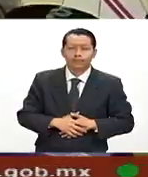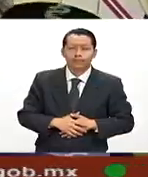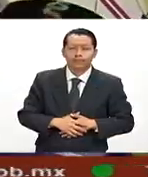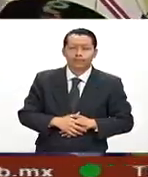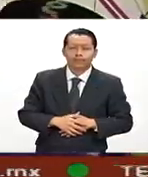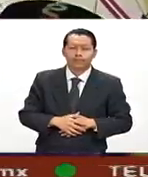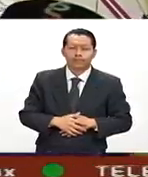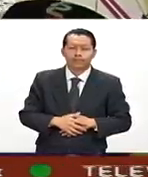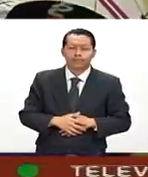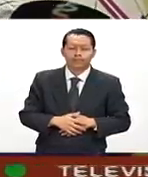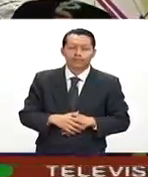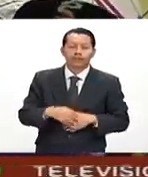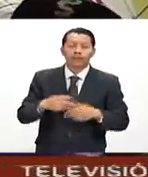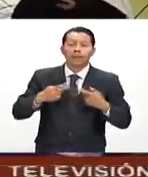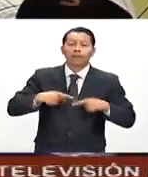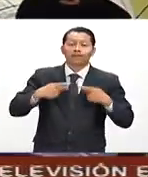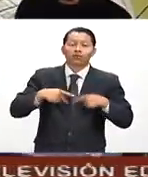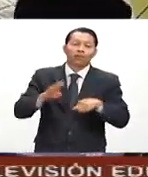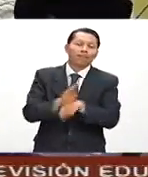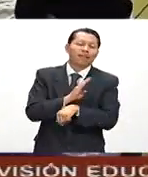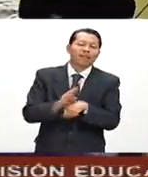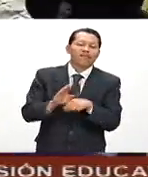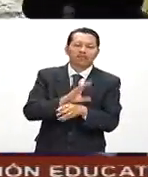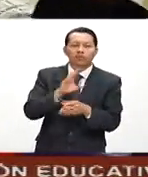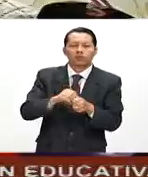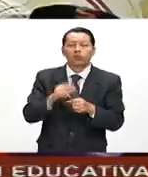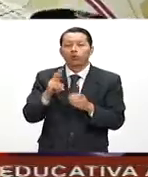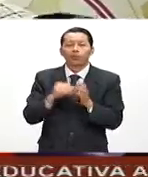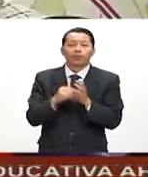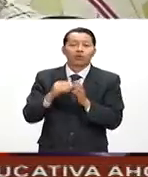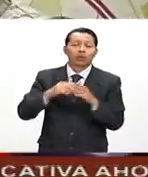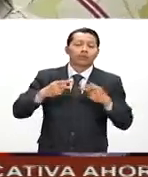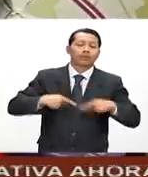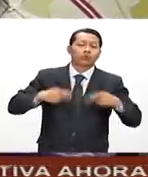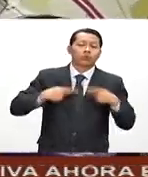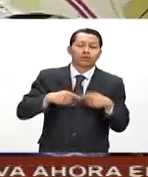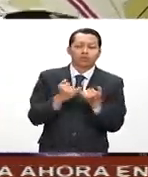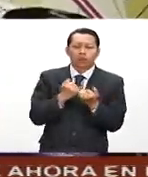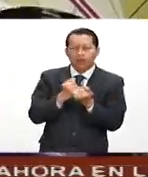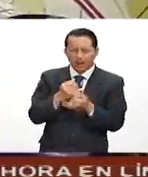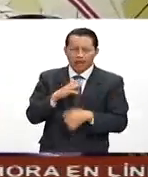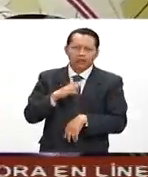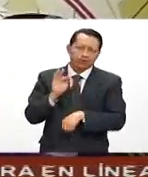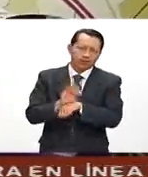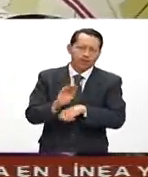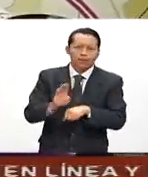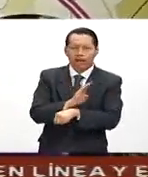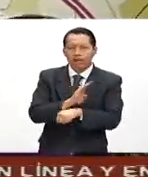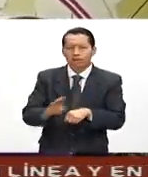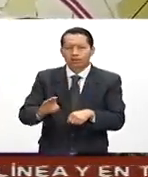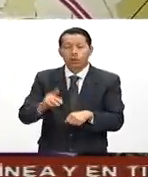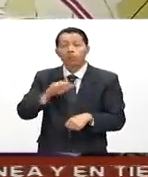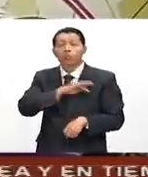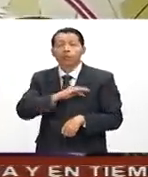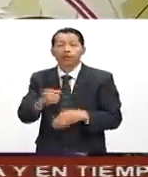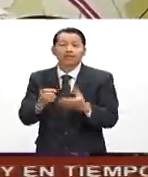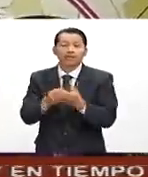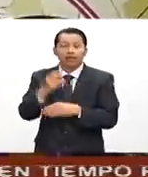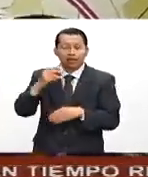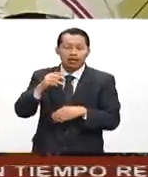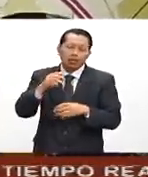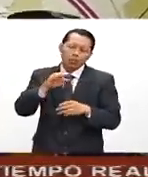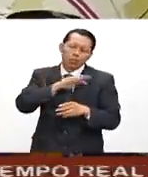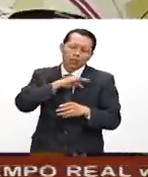La población beneficiada estará alrededor de los 2 millones de habitantes que se ven beneficiados con poder salir más rápido, poder